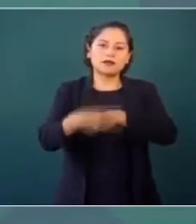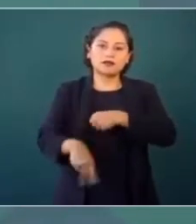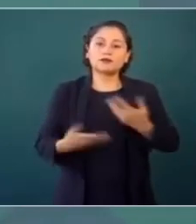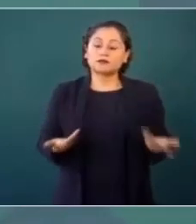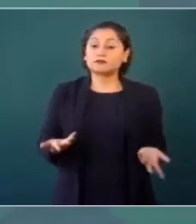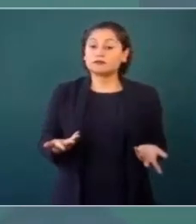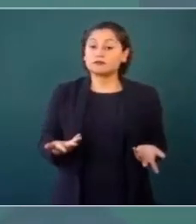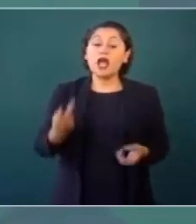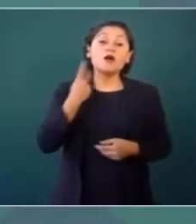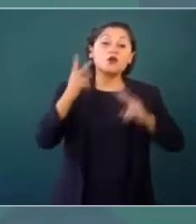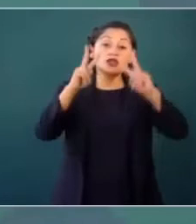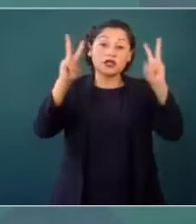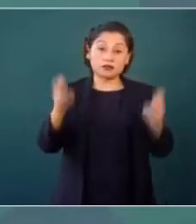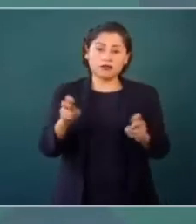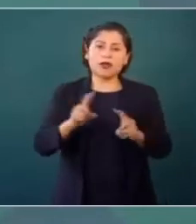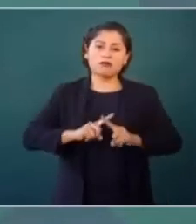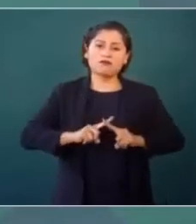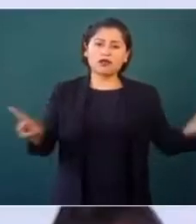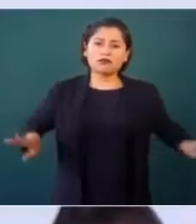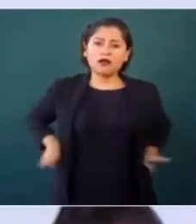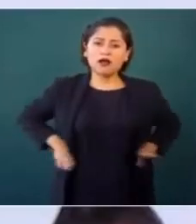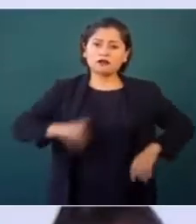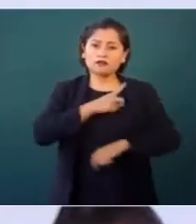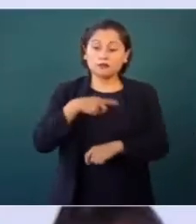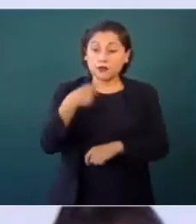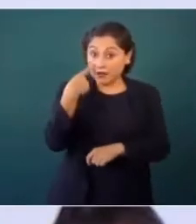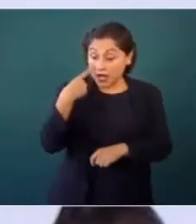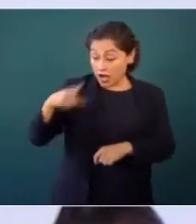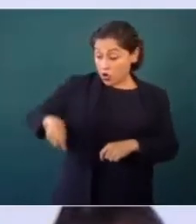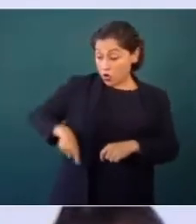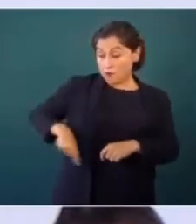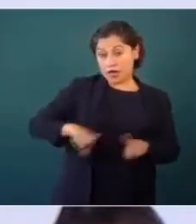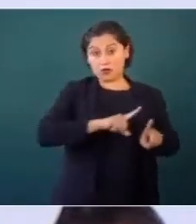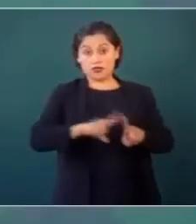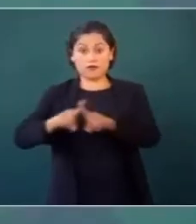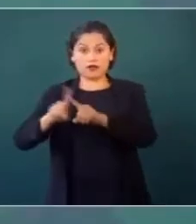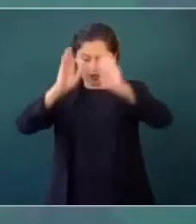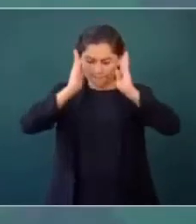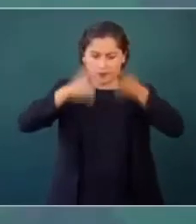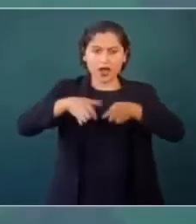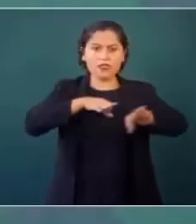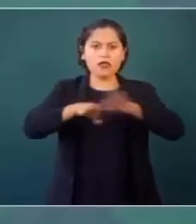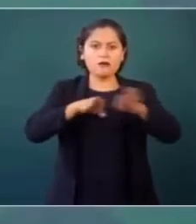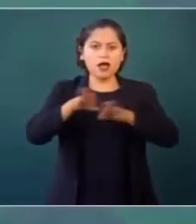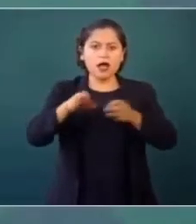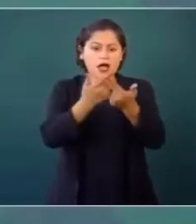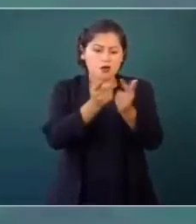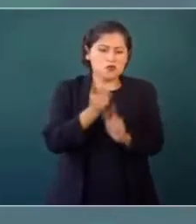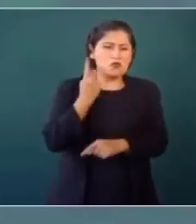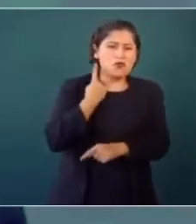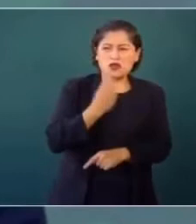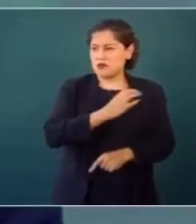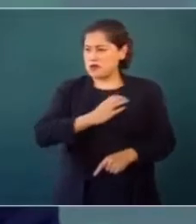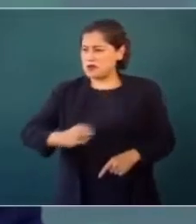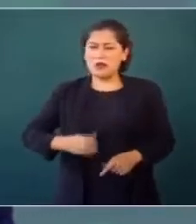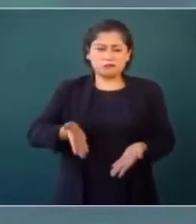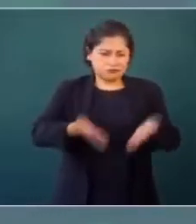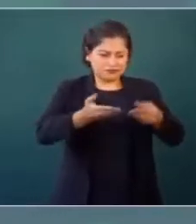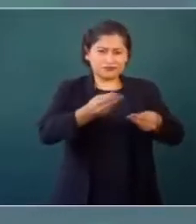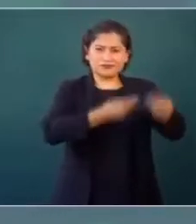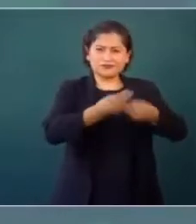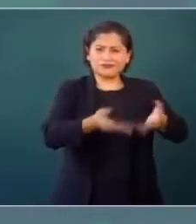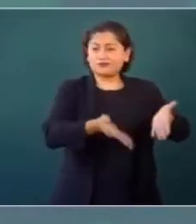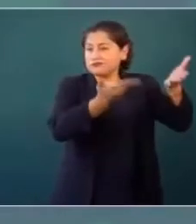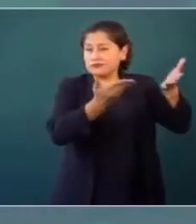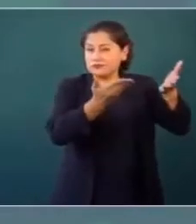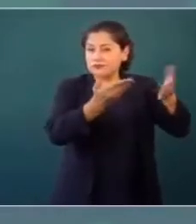no puede ni debe ser así. Los gobiernos, los gobiernos los debemos dedicar a trabajar, que los partidos y que los candidatos debatan y compitan en